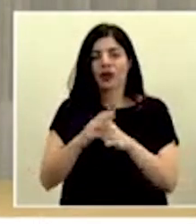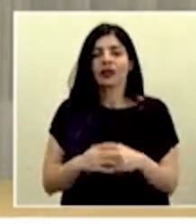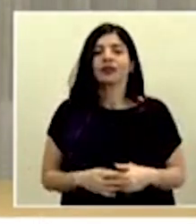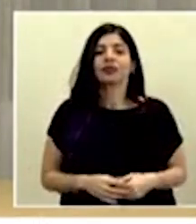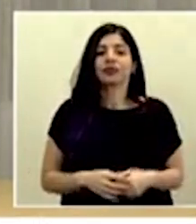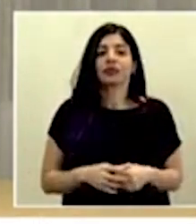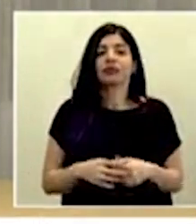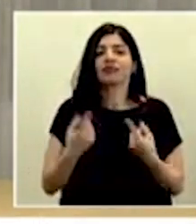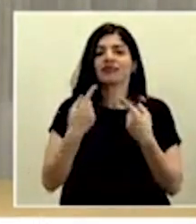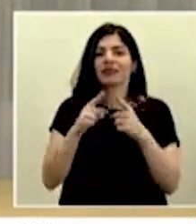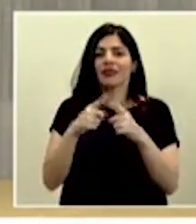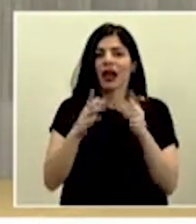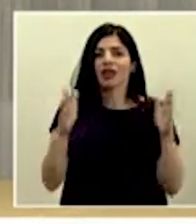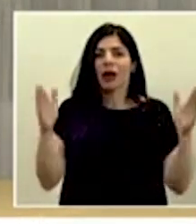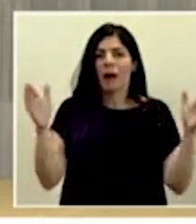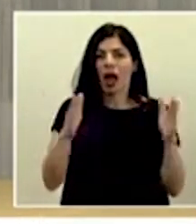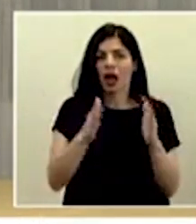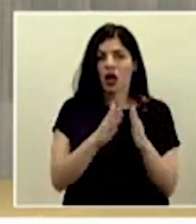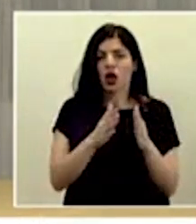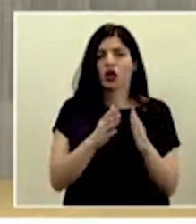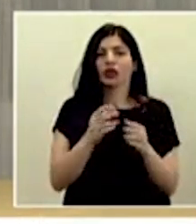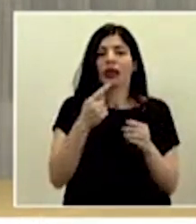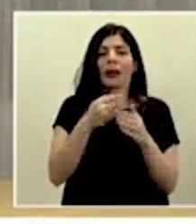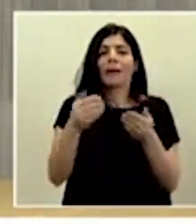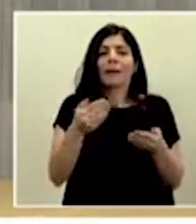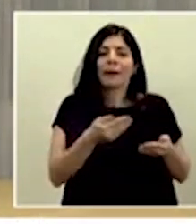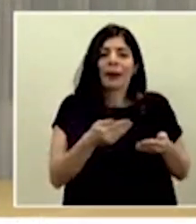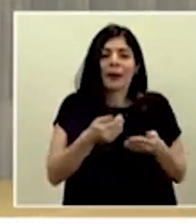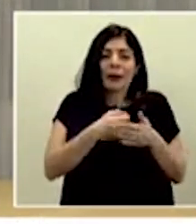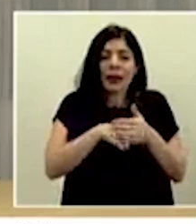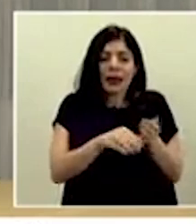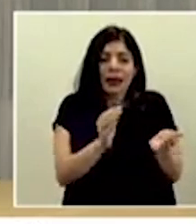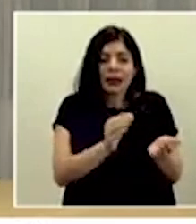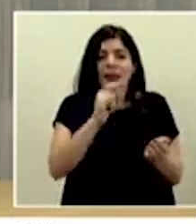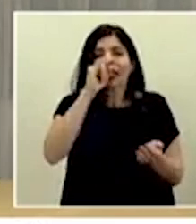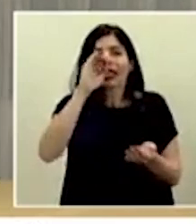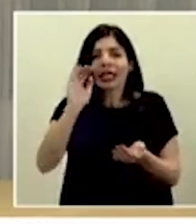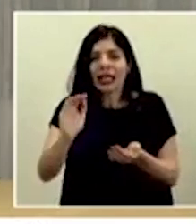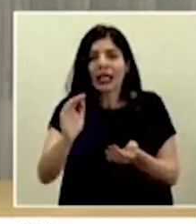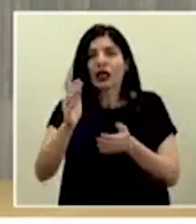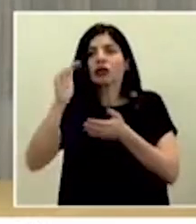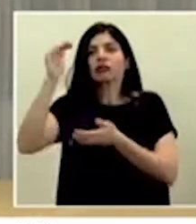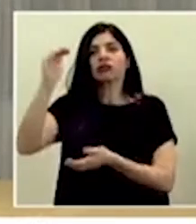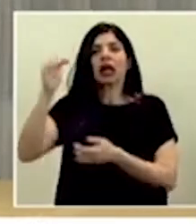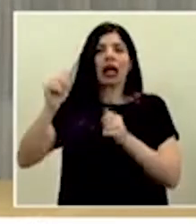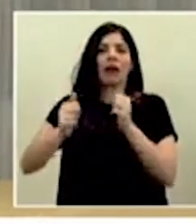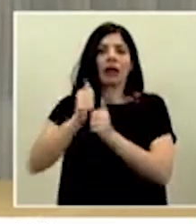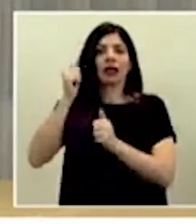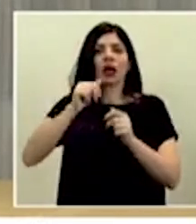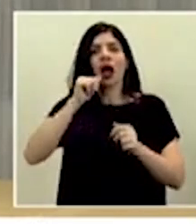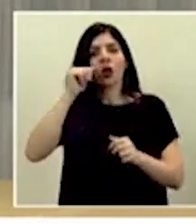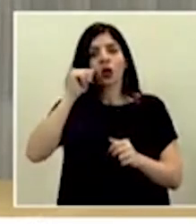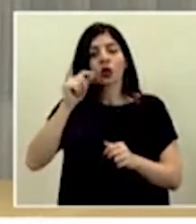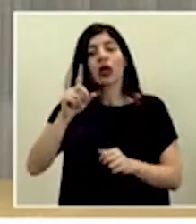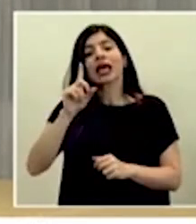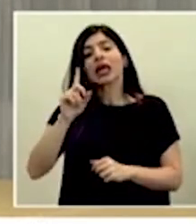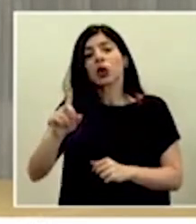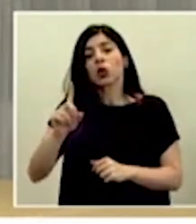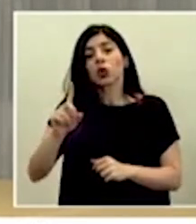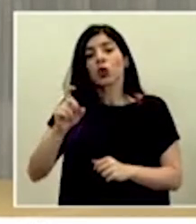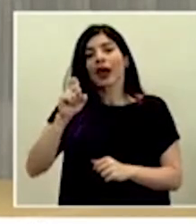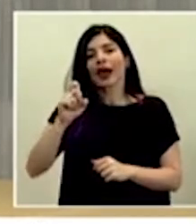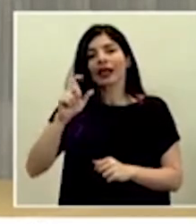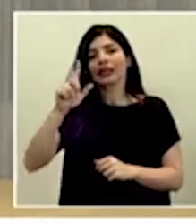Vienen en diferentes tamaños, hay desde neonatos, infantes, estándar para la mayoría de los adultos y unos